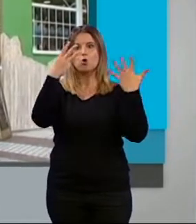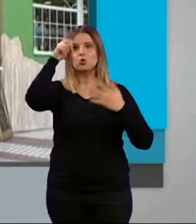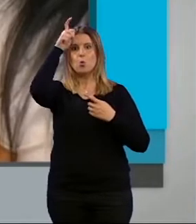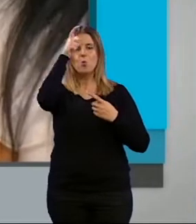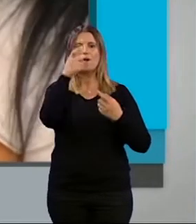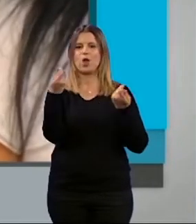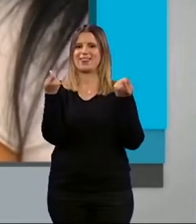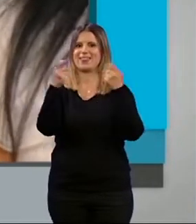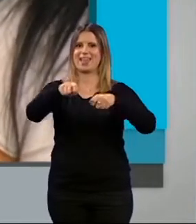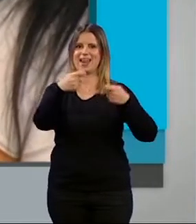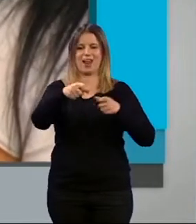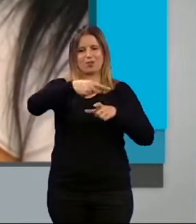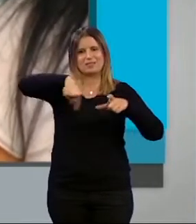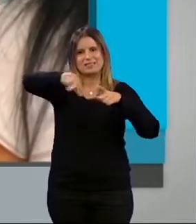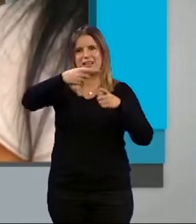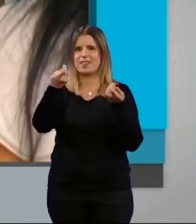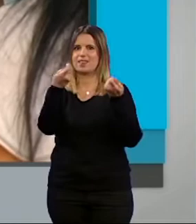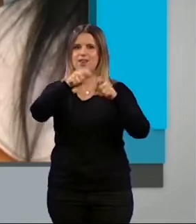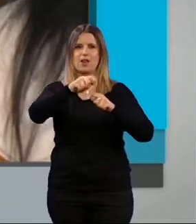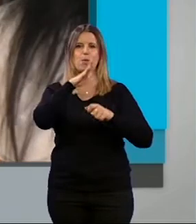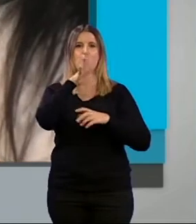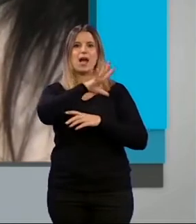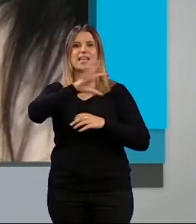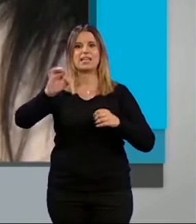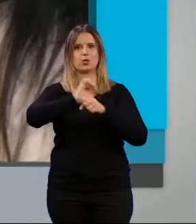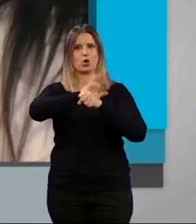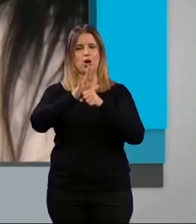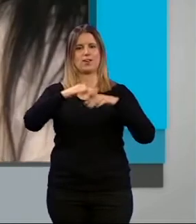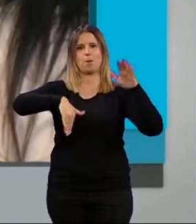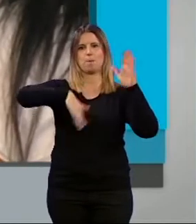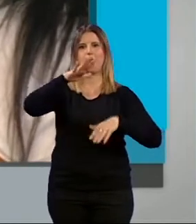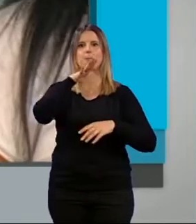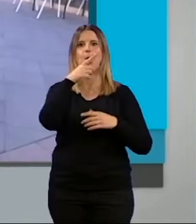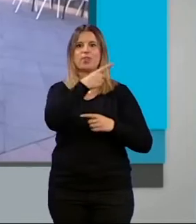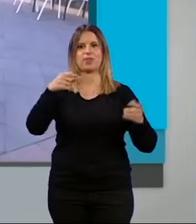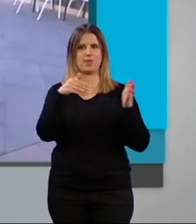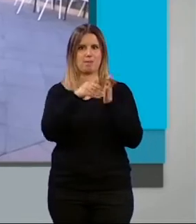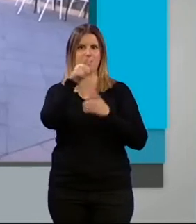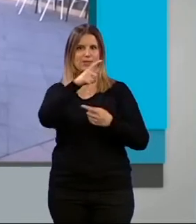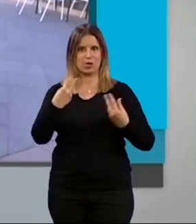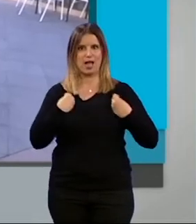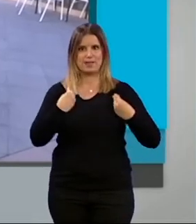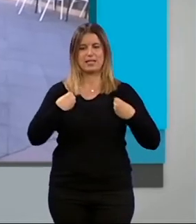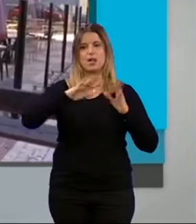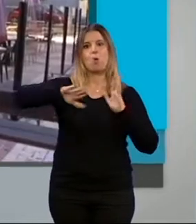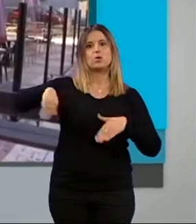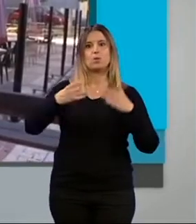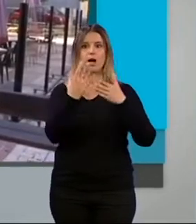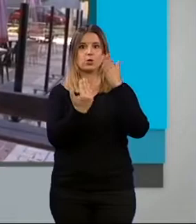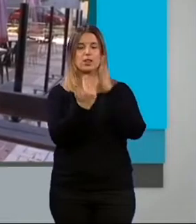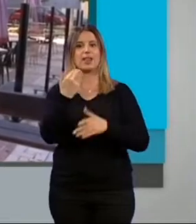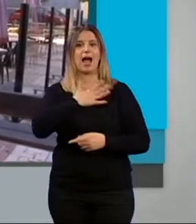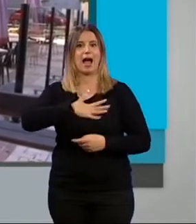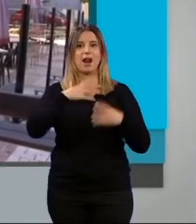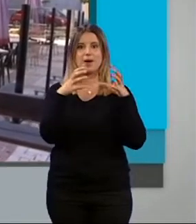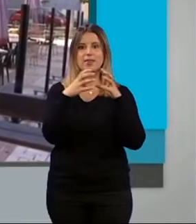cerrados perimetralmente por haber superado la tasa de 500 casos por cada 100.000 habitantes en los últimos 14 días. Estos son Alhama de